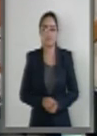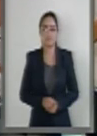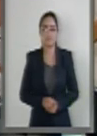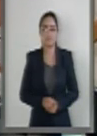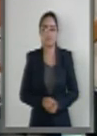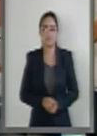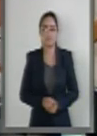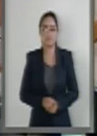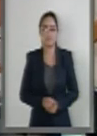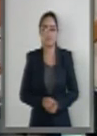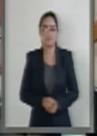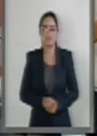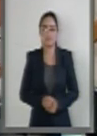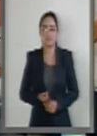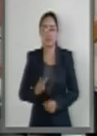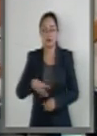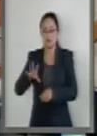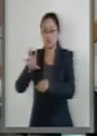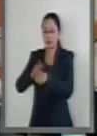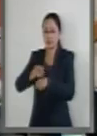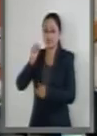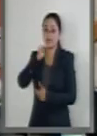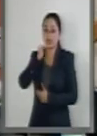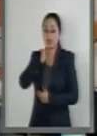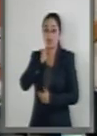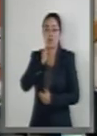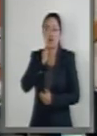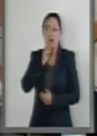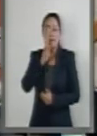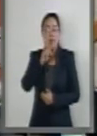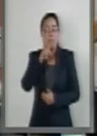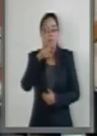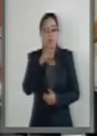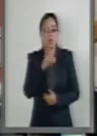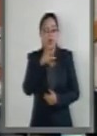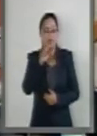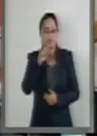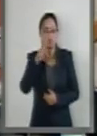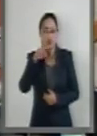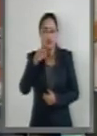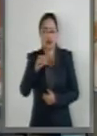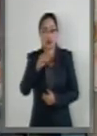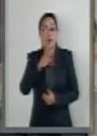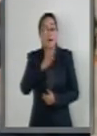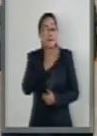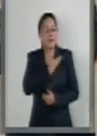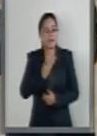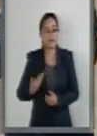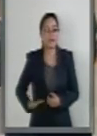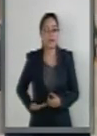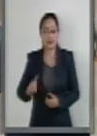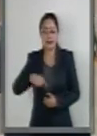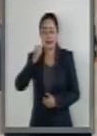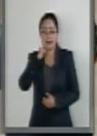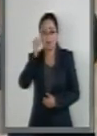con su venia senador Pablo Escudero, presidente de este senado, compañeras y compañeros.